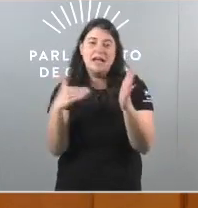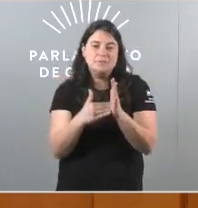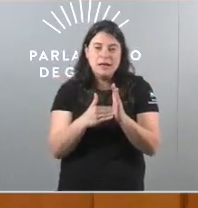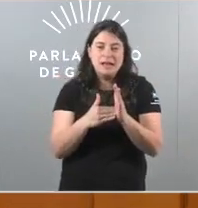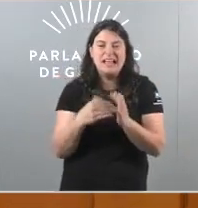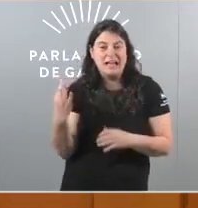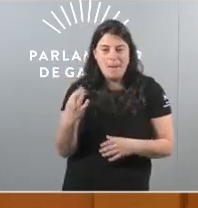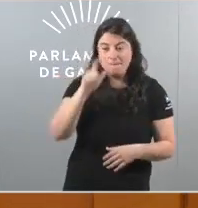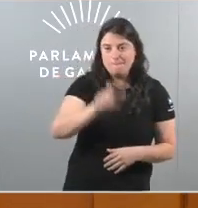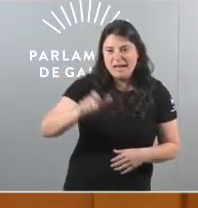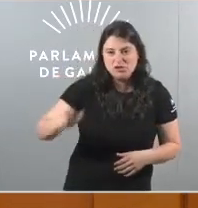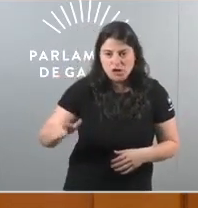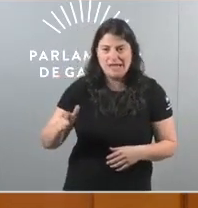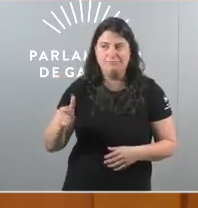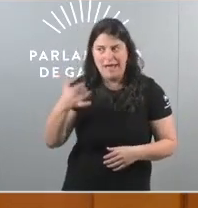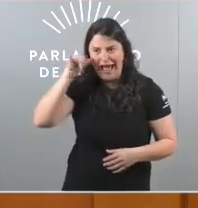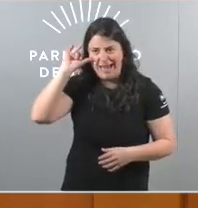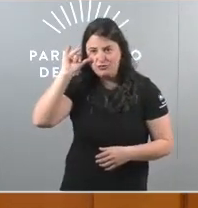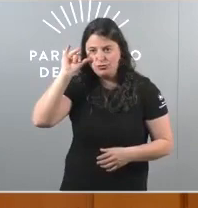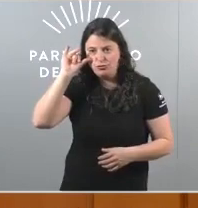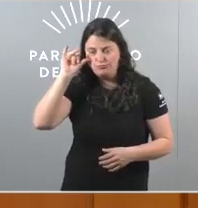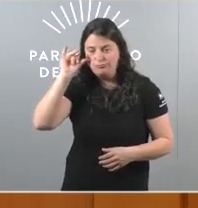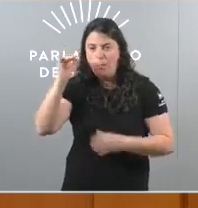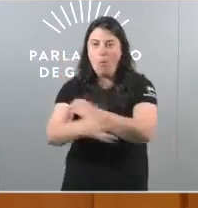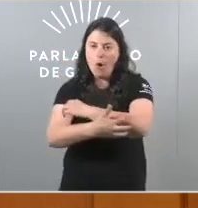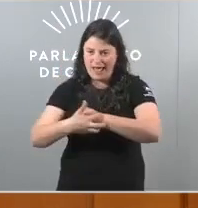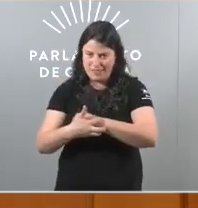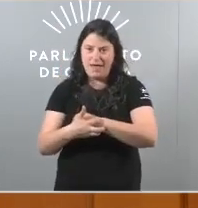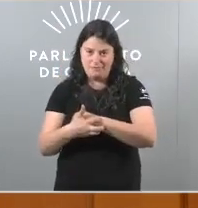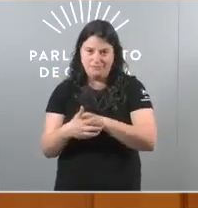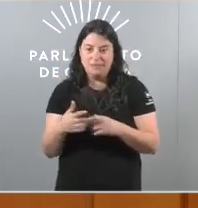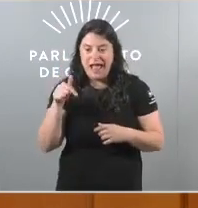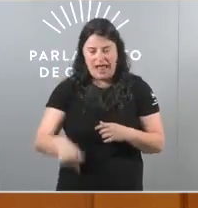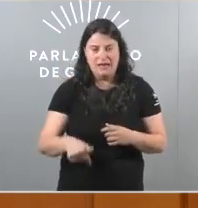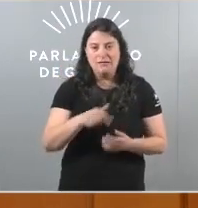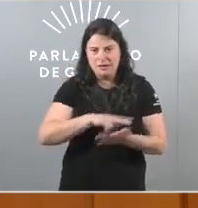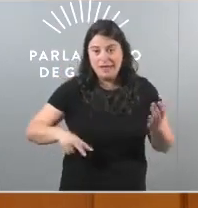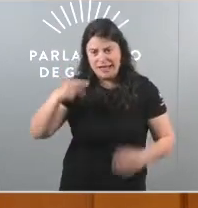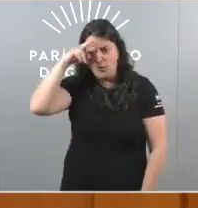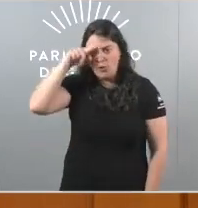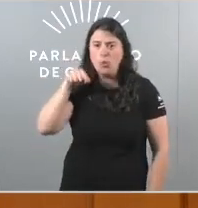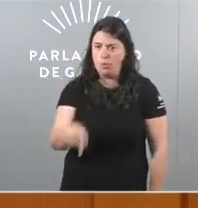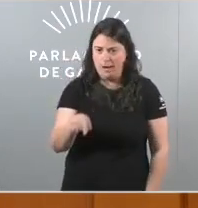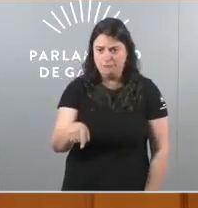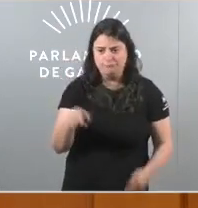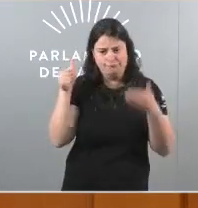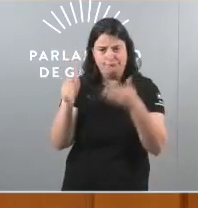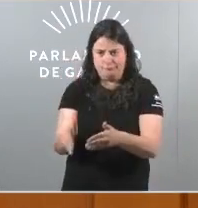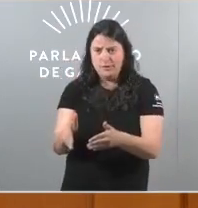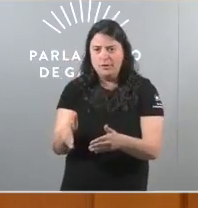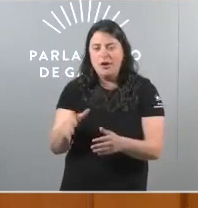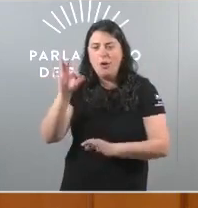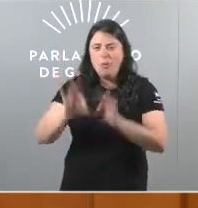en risco de pobreza nonoso país cunha realidade que me preocupa especialmente e que temos a